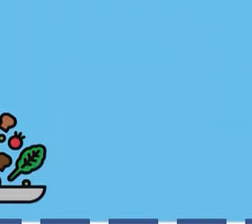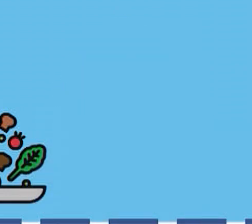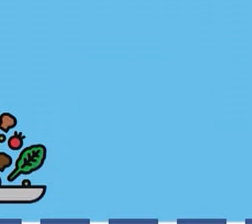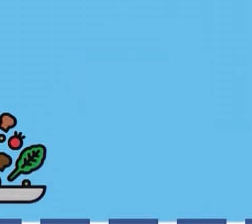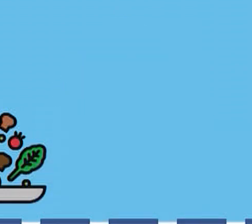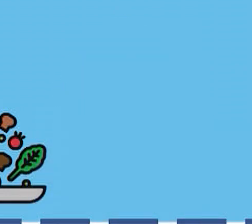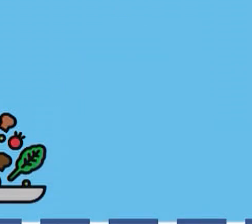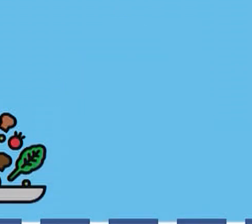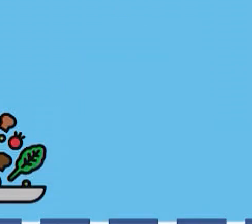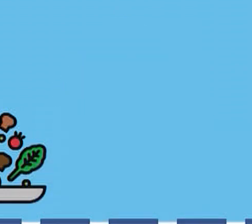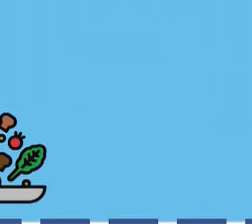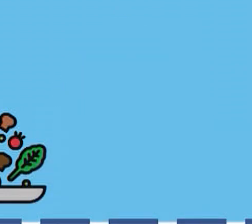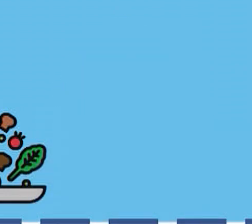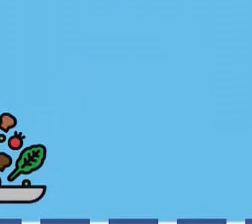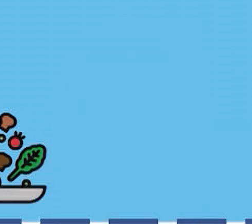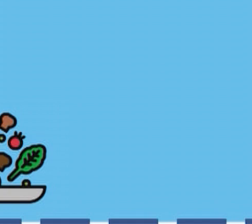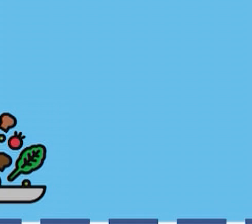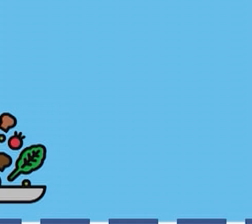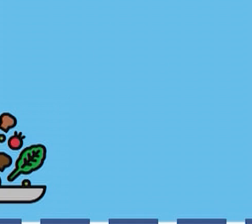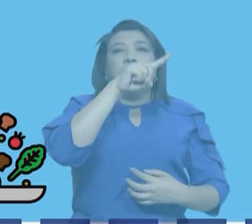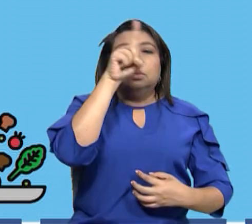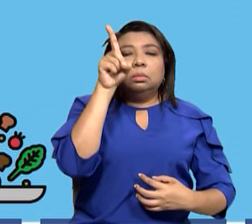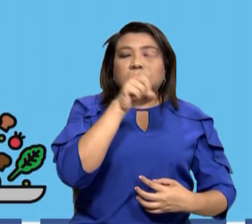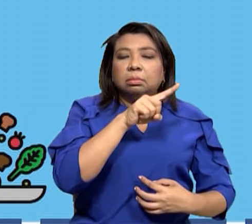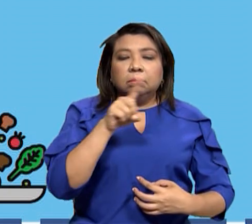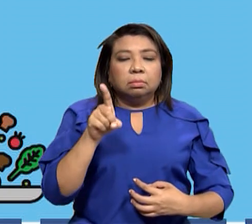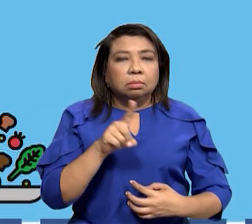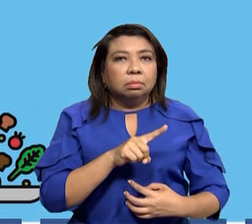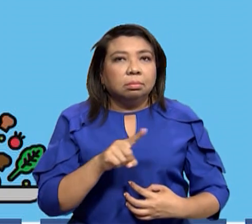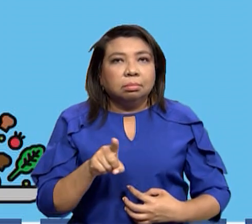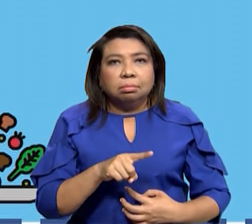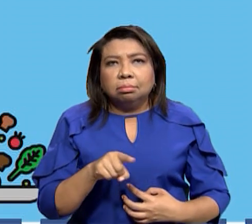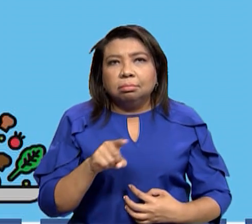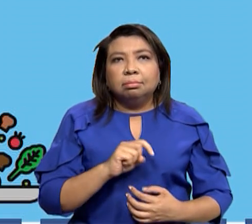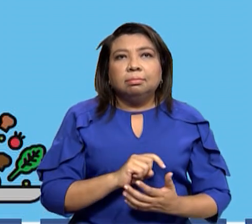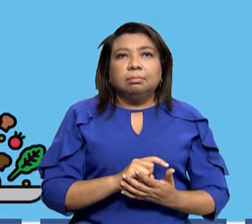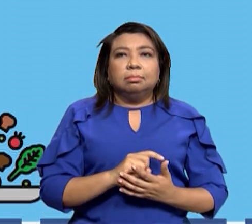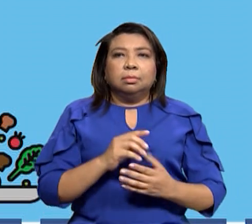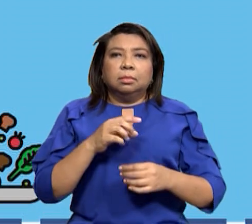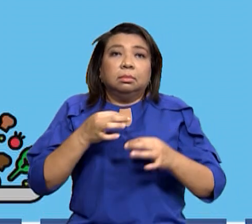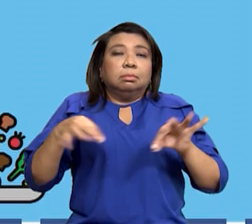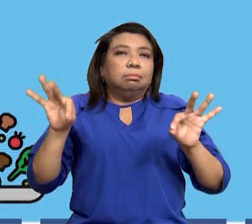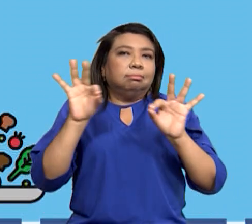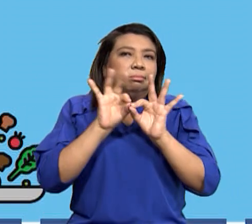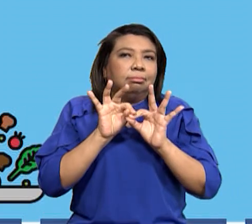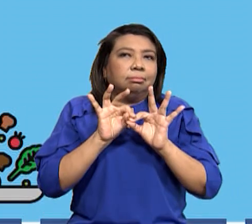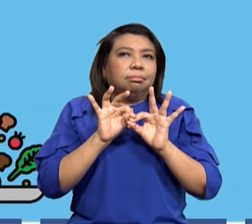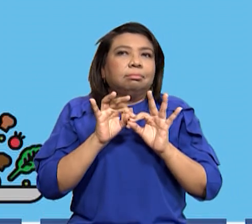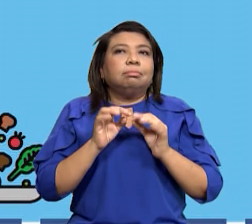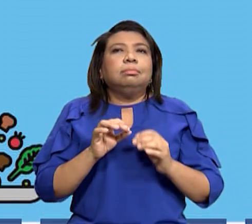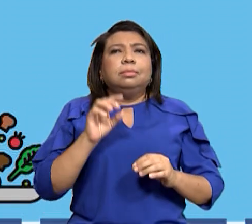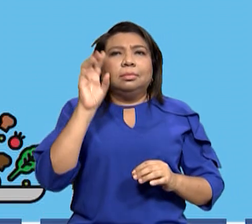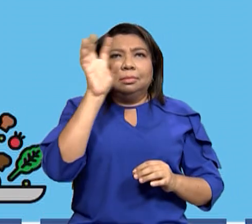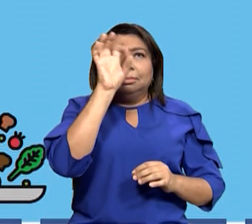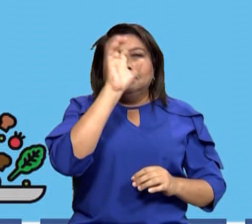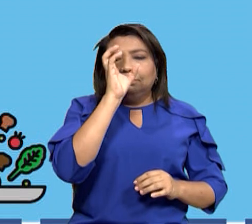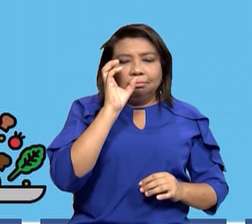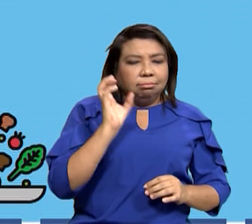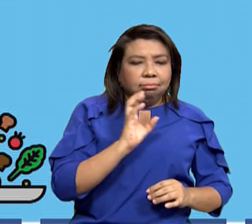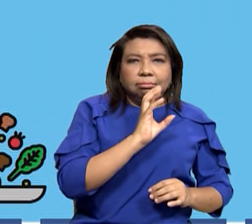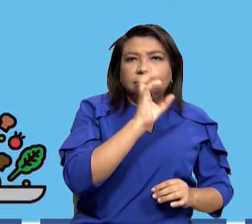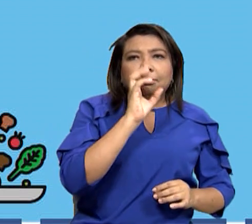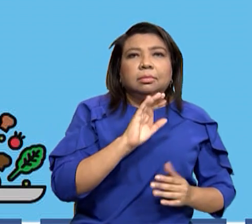utilizar También materias reciclables Que tengas en casa No es necesario Tener que comprar Absolutamente nada Que puedes